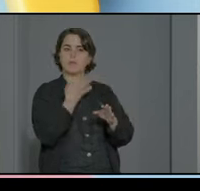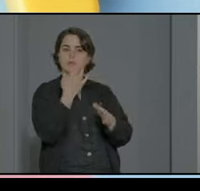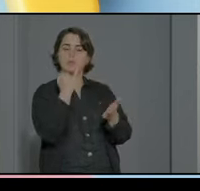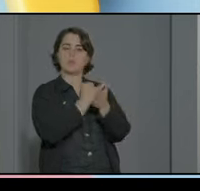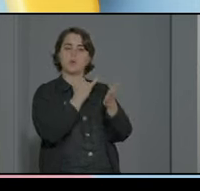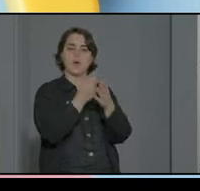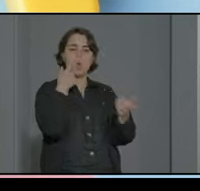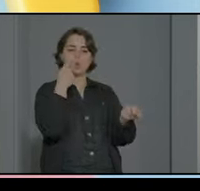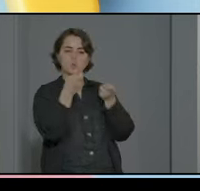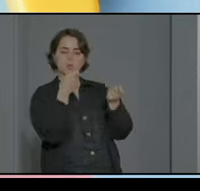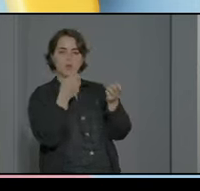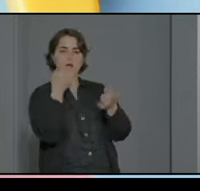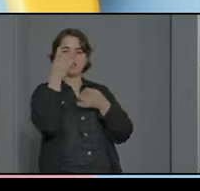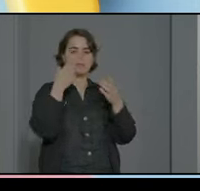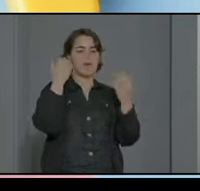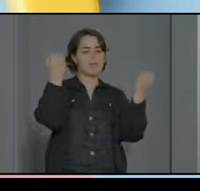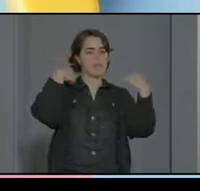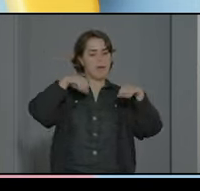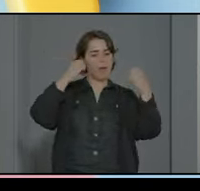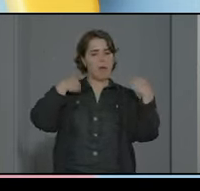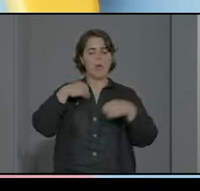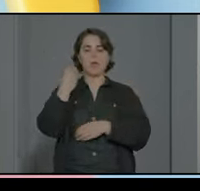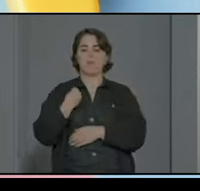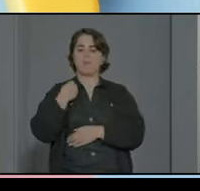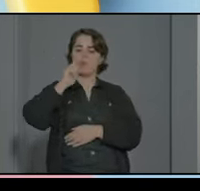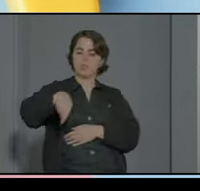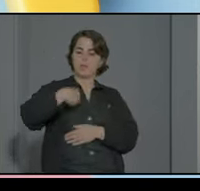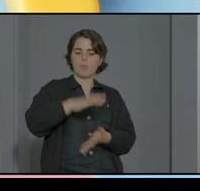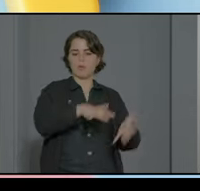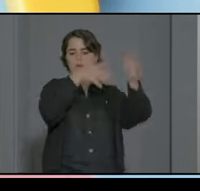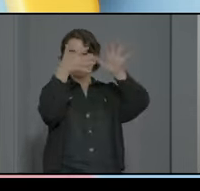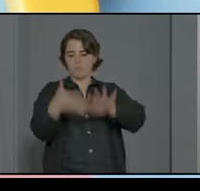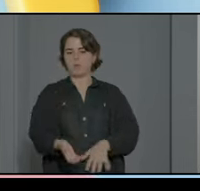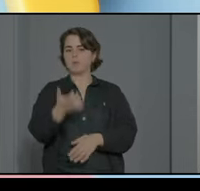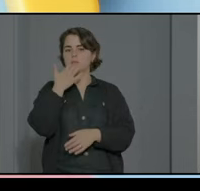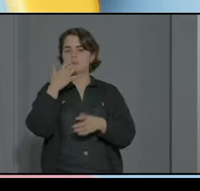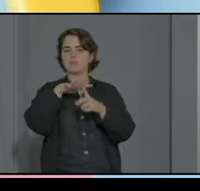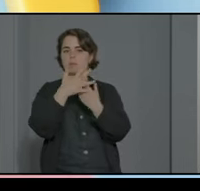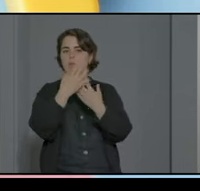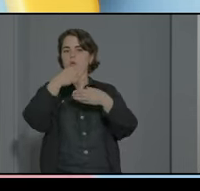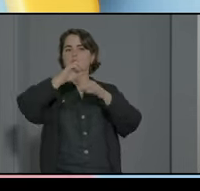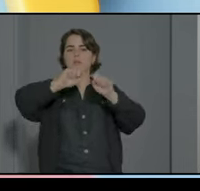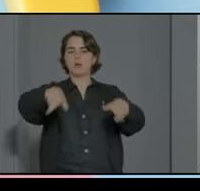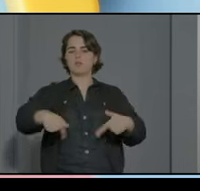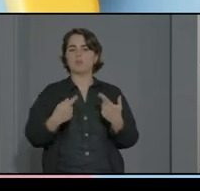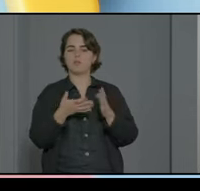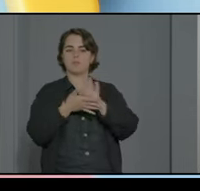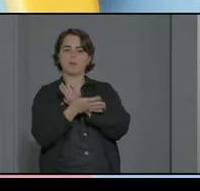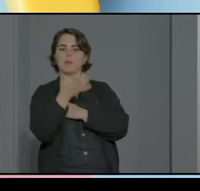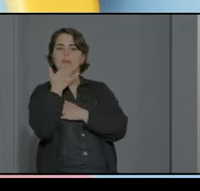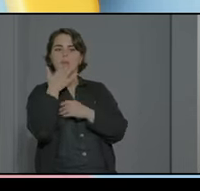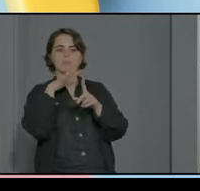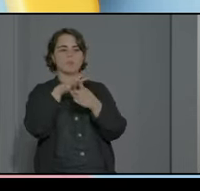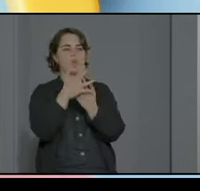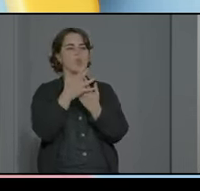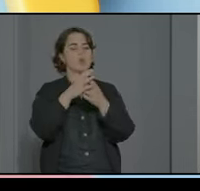entrenando diferentes actividades que con posterioridad vamos a poner en marcha en situaciones naturales en el contexto ordinario que nos ofrece el